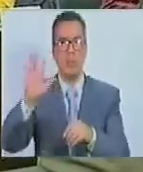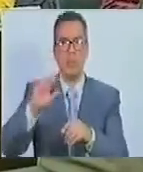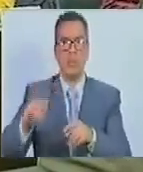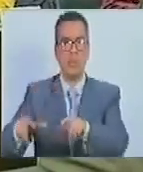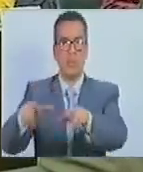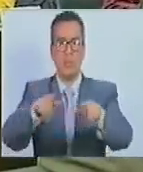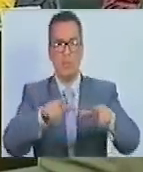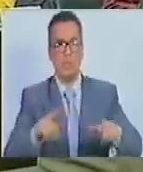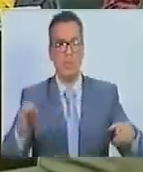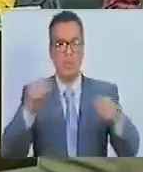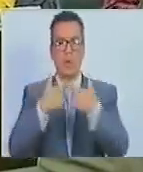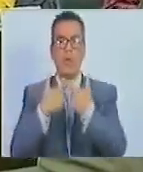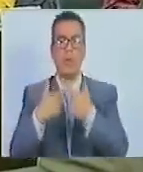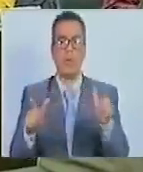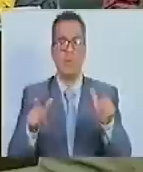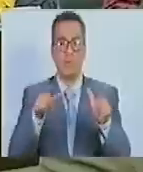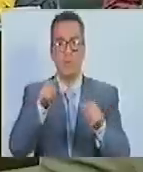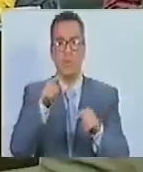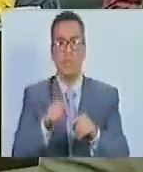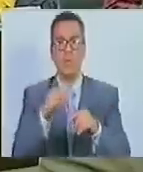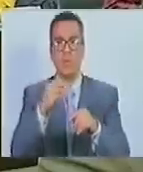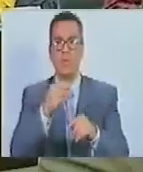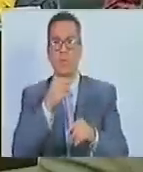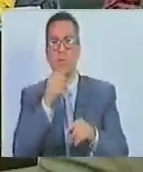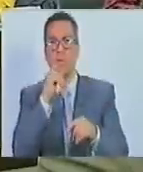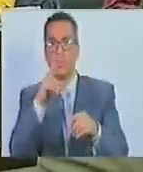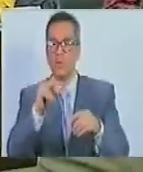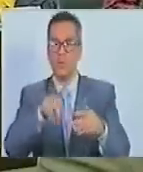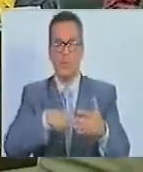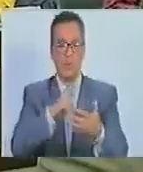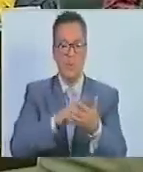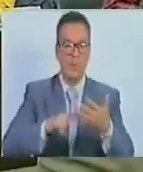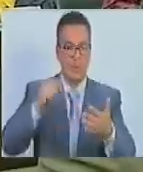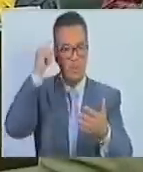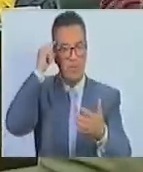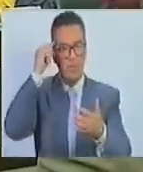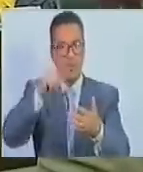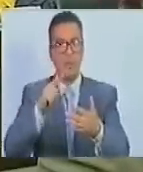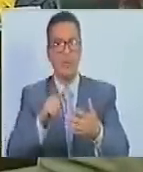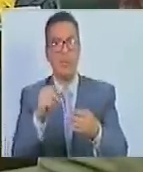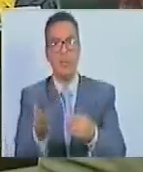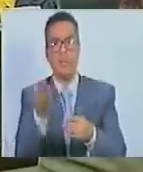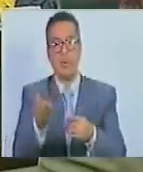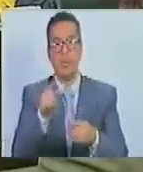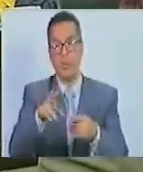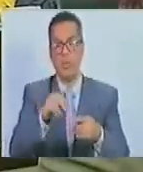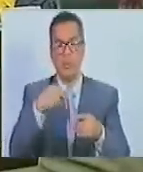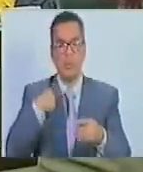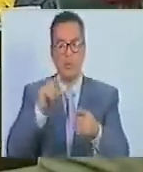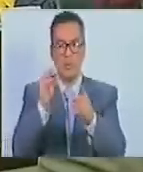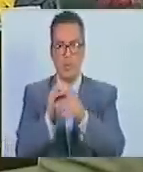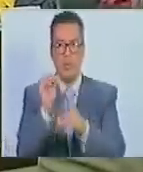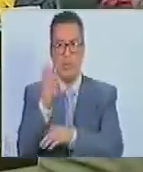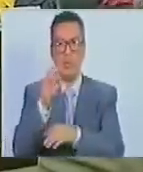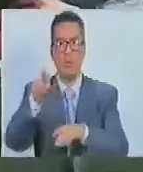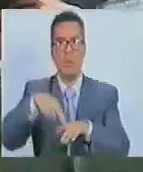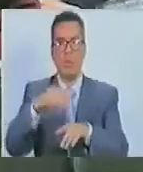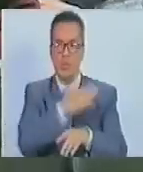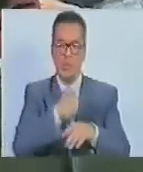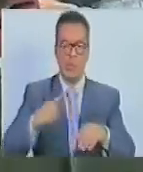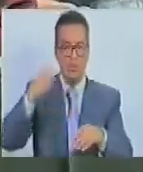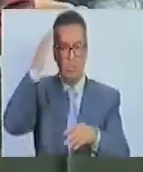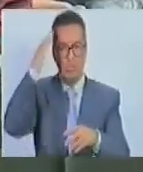territorio libre en alfabetismo. Es una fecha tan importante que no podíamos dejarla pasar. Desde este Parlamento queremos